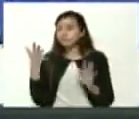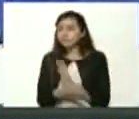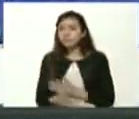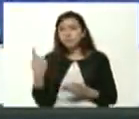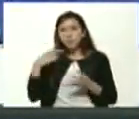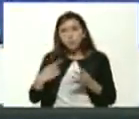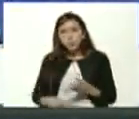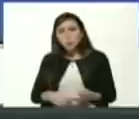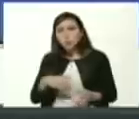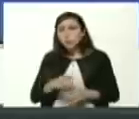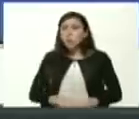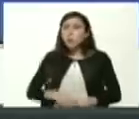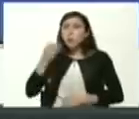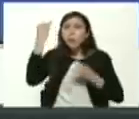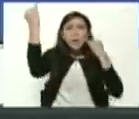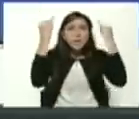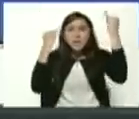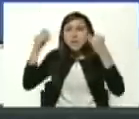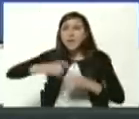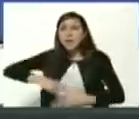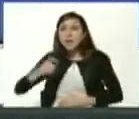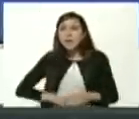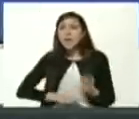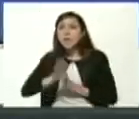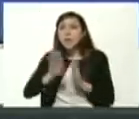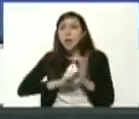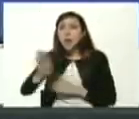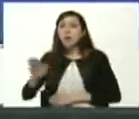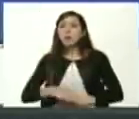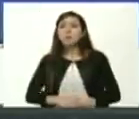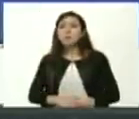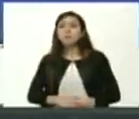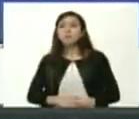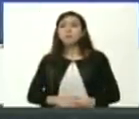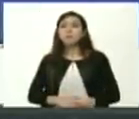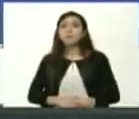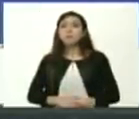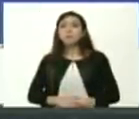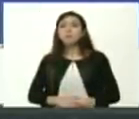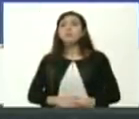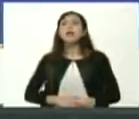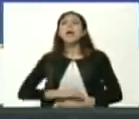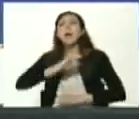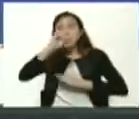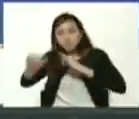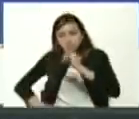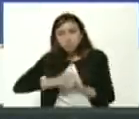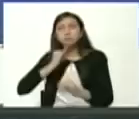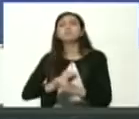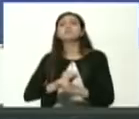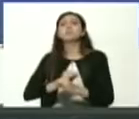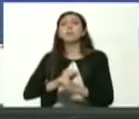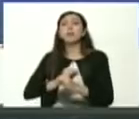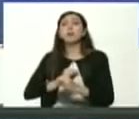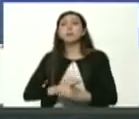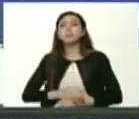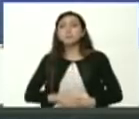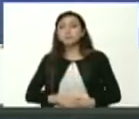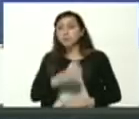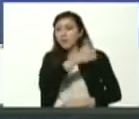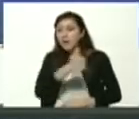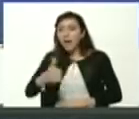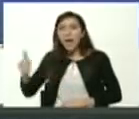corrientes de las necesidades del desarrollo nacional e internacional en cada